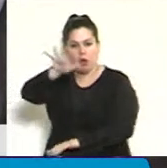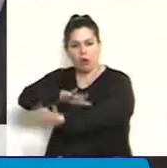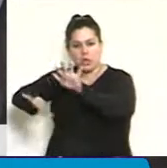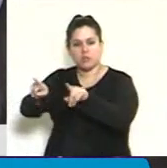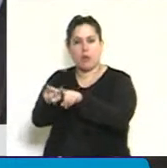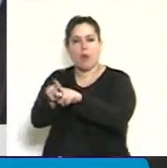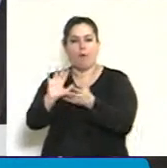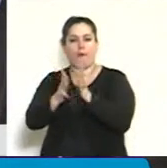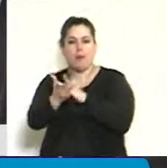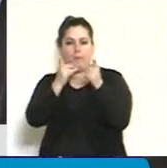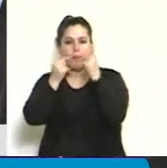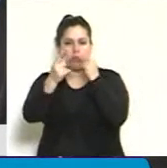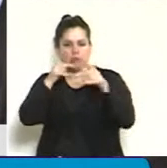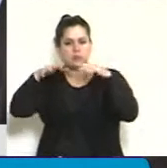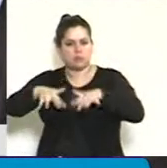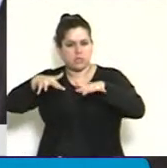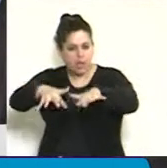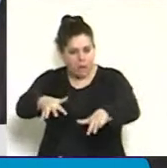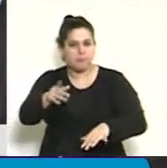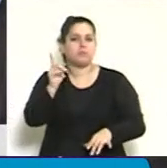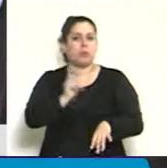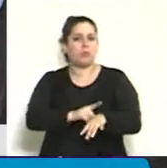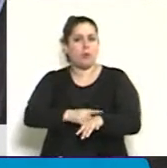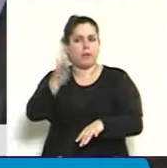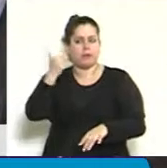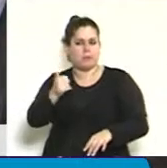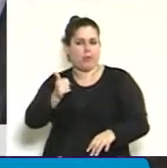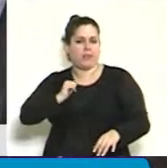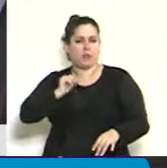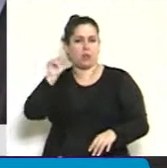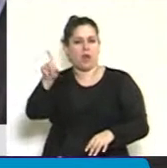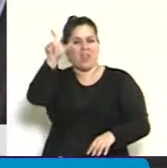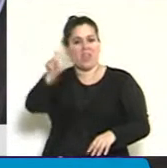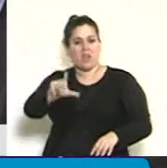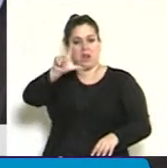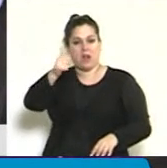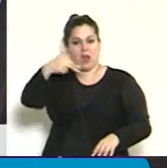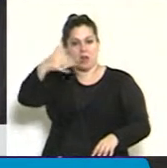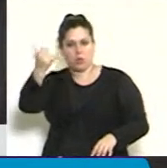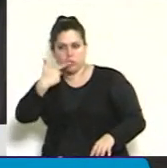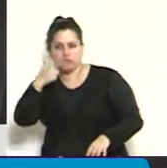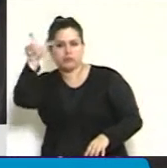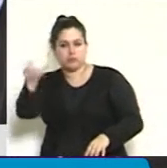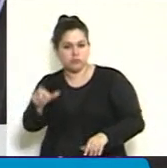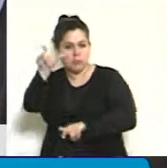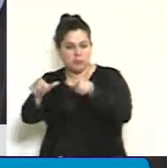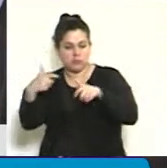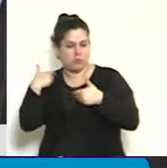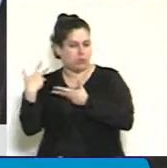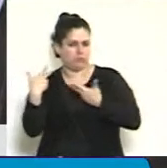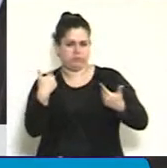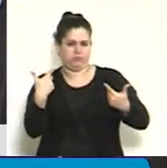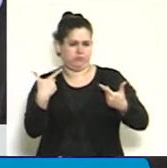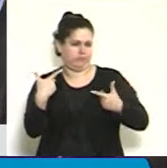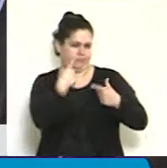medidas de protesta. La dictadura de Lanús no les perdonó ese gesto de insurrección. El 11 de octubre del